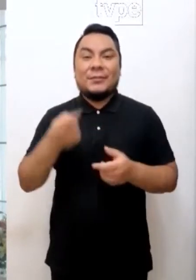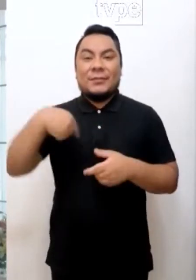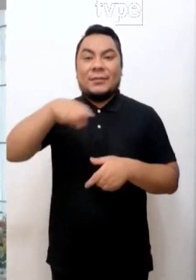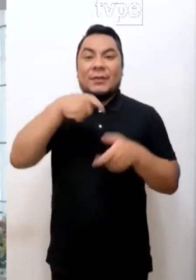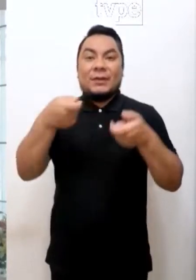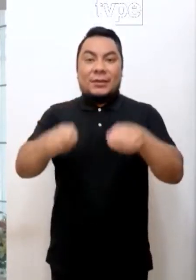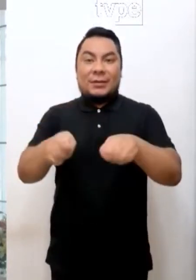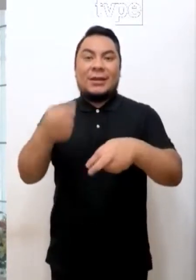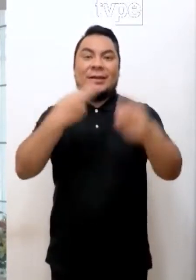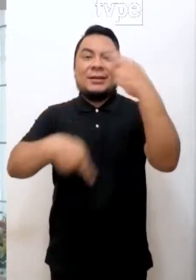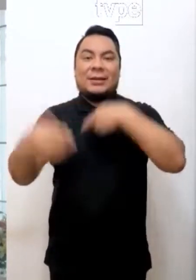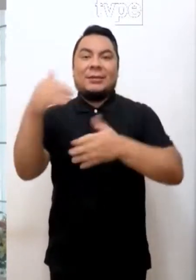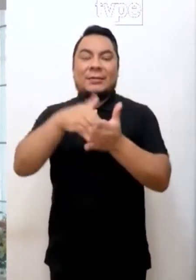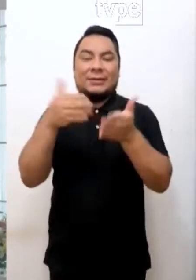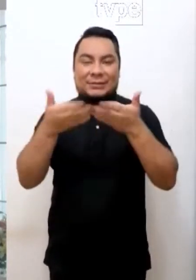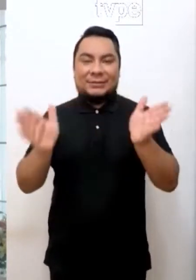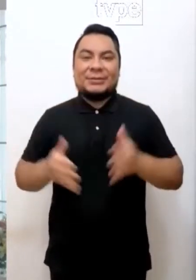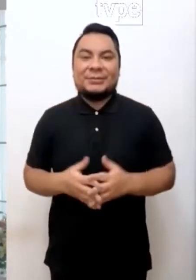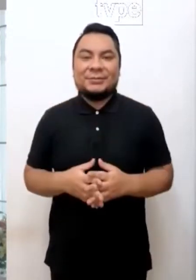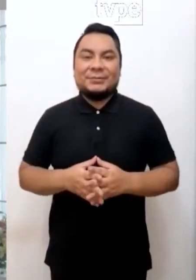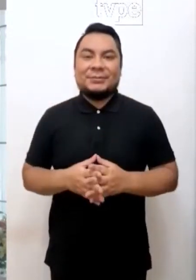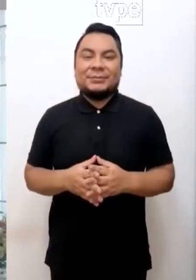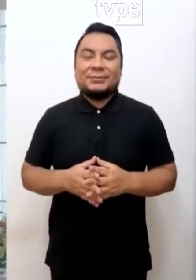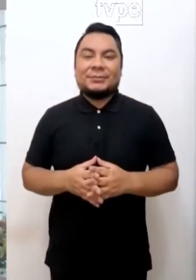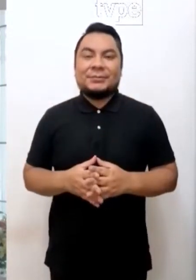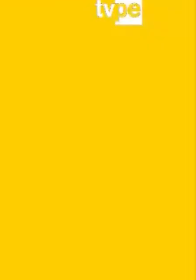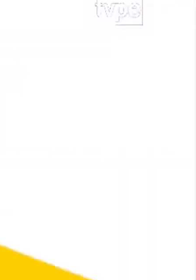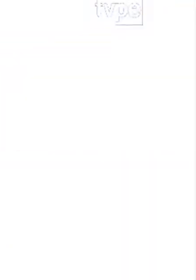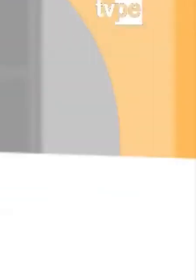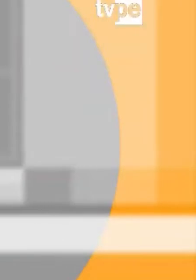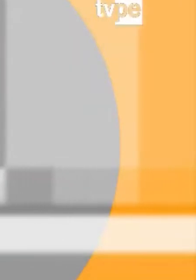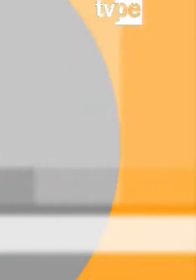también. Bien, vamos a una pequeña pausa y regresamos con más en el programa.